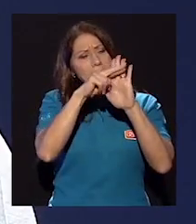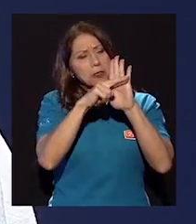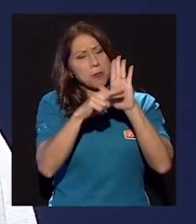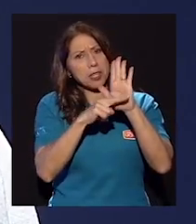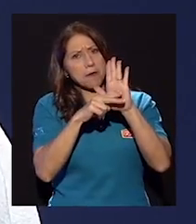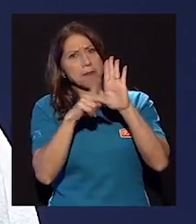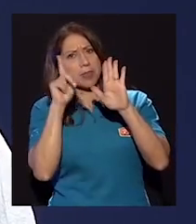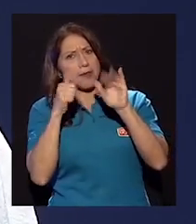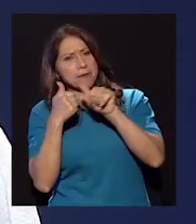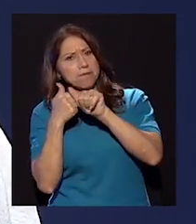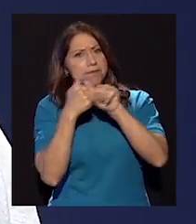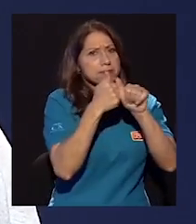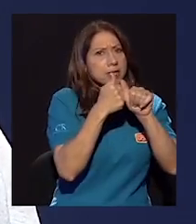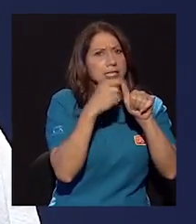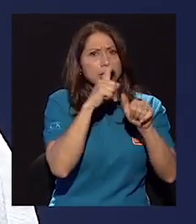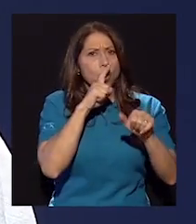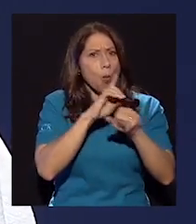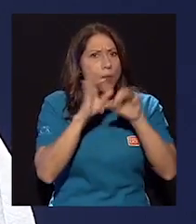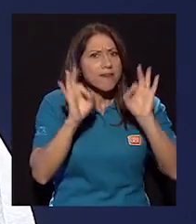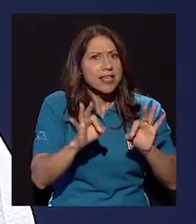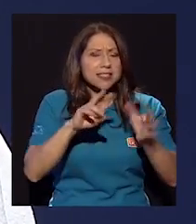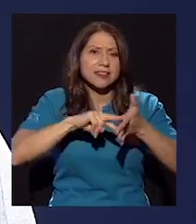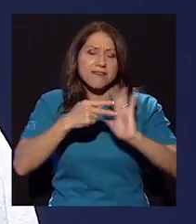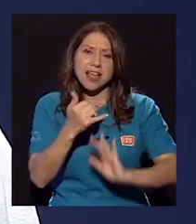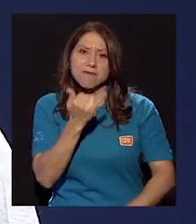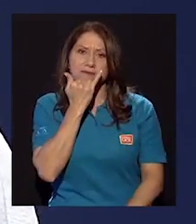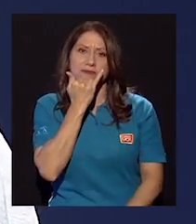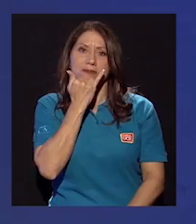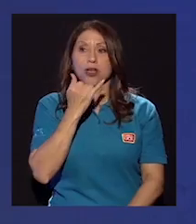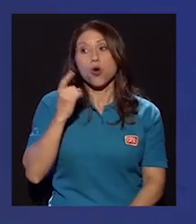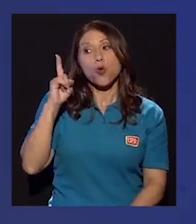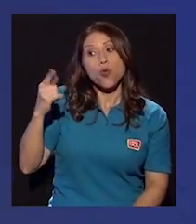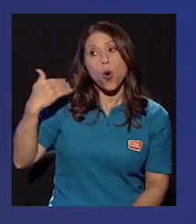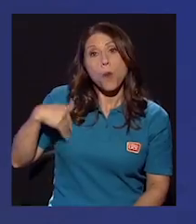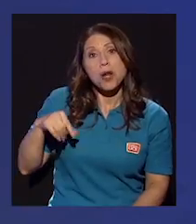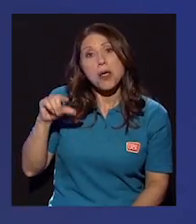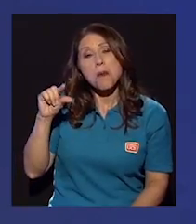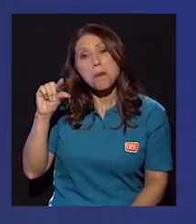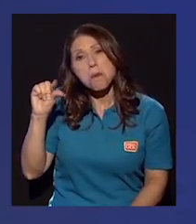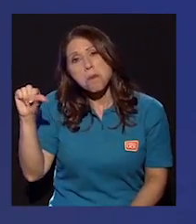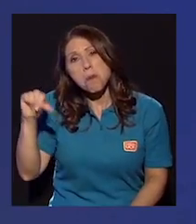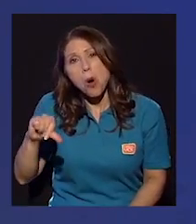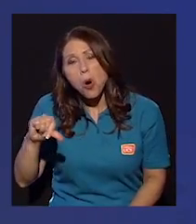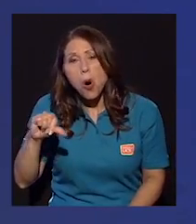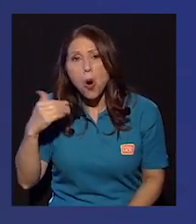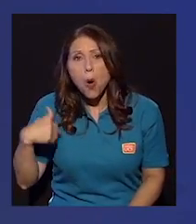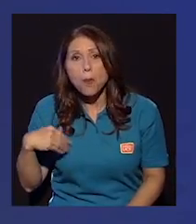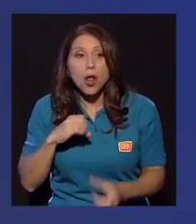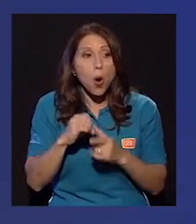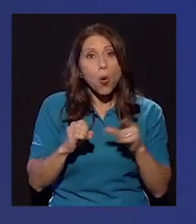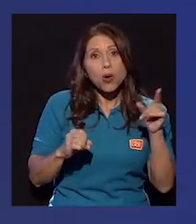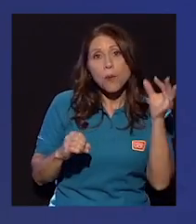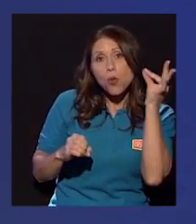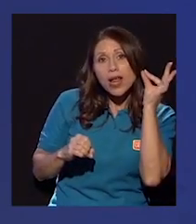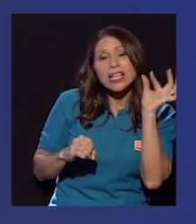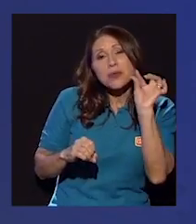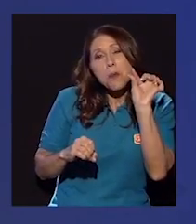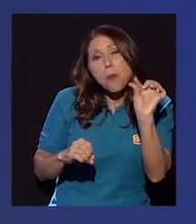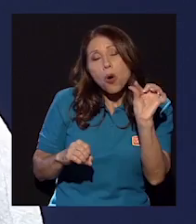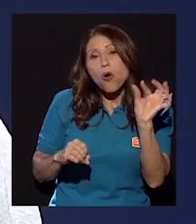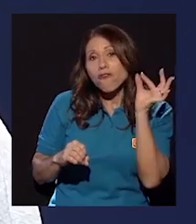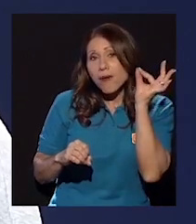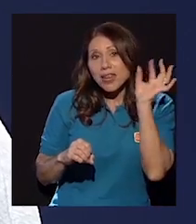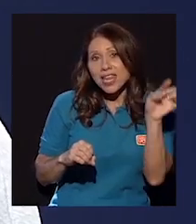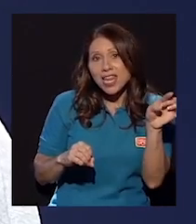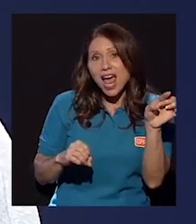correcta, está fallando. Si un hombre es poco hombre o una mujer es poco femenina, eso es un error de la persona,